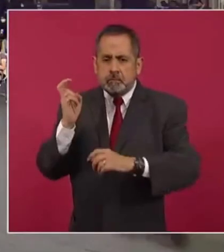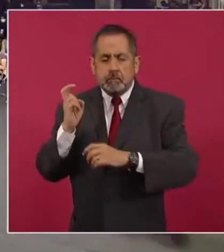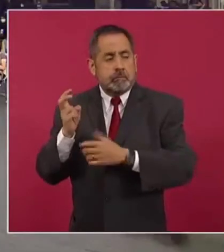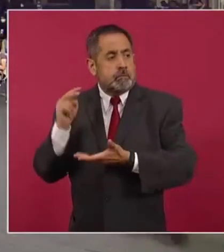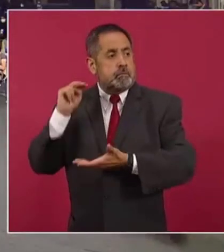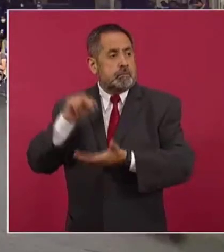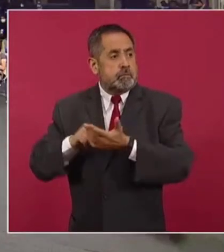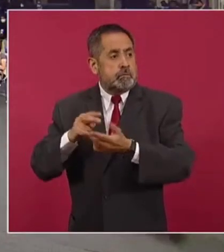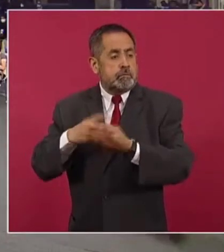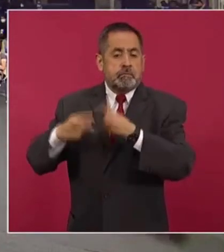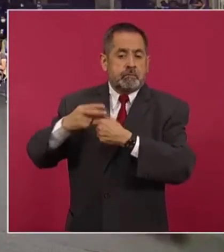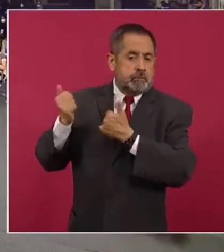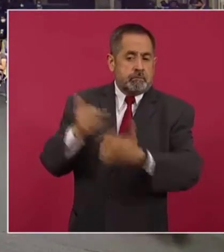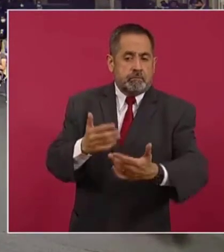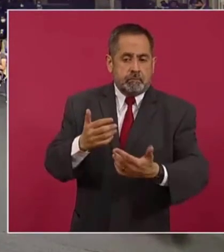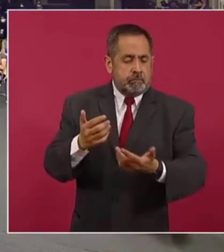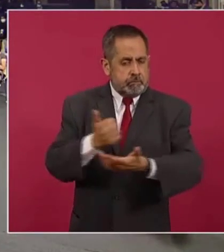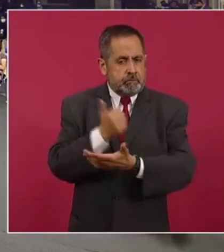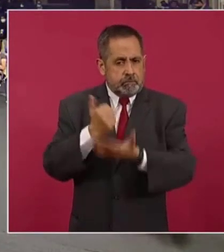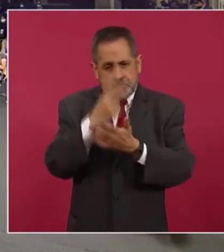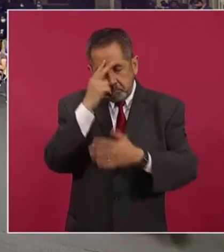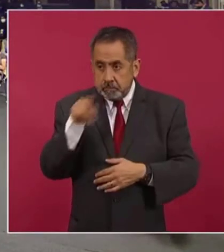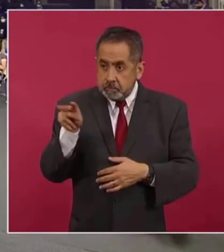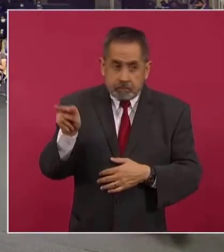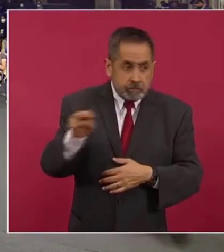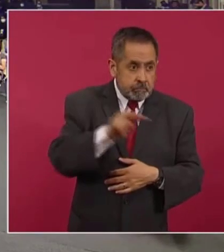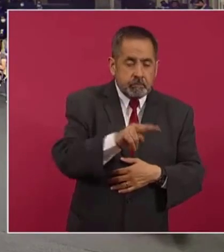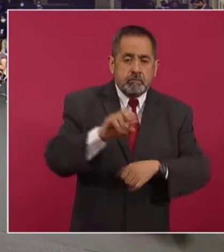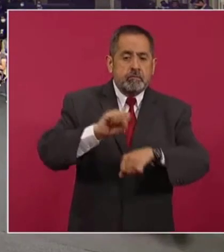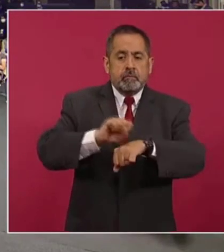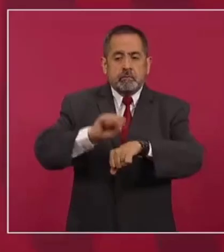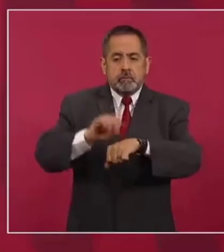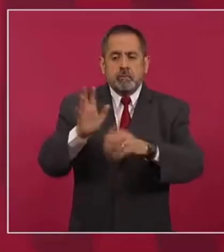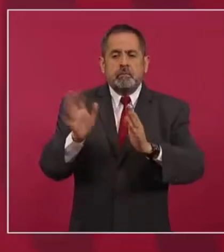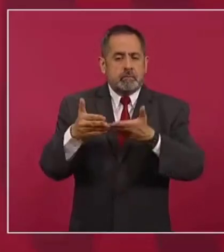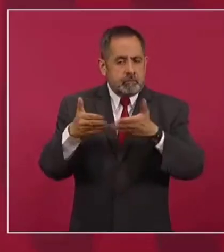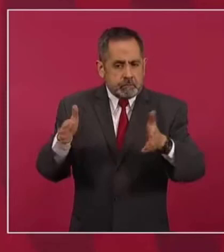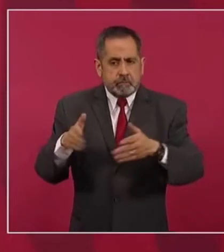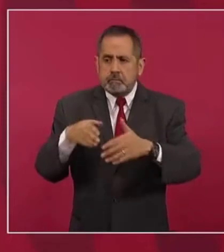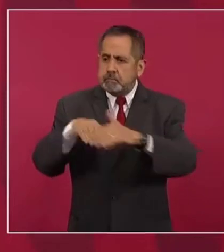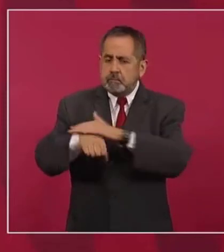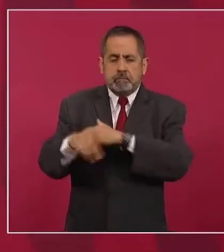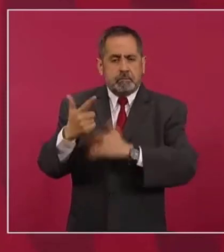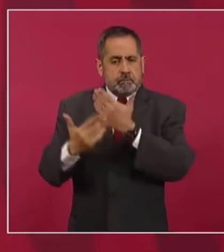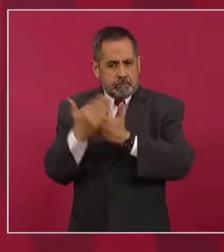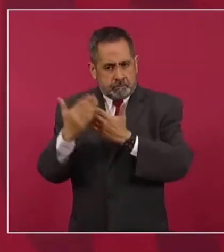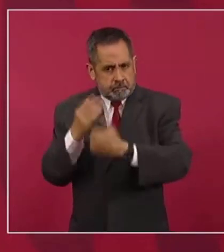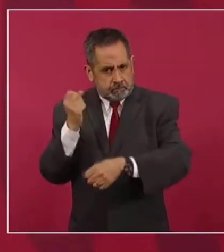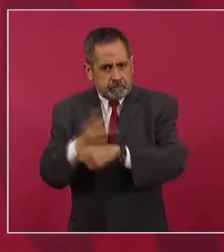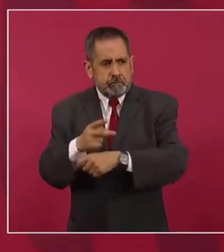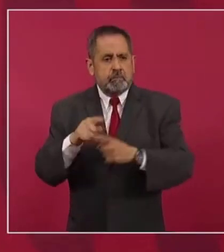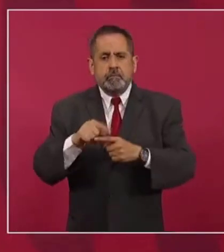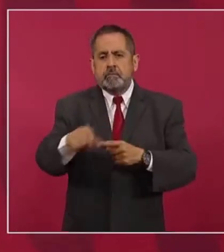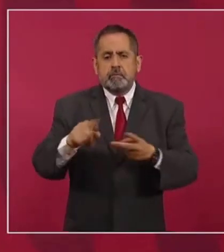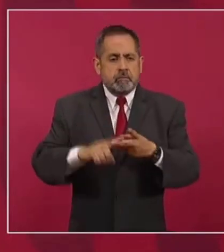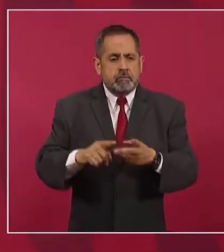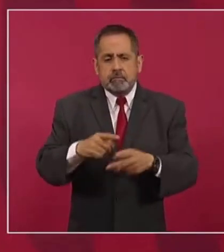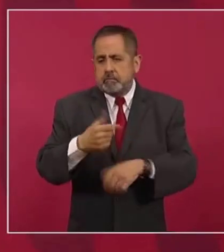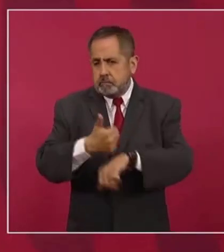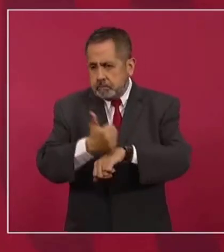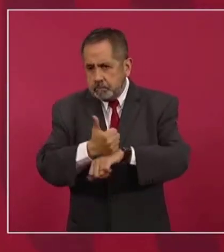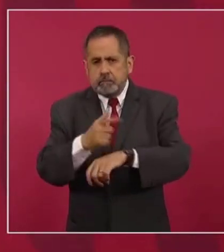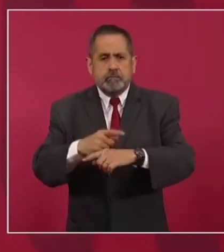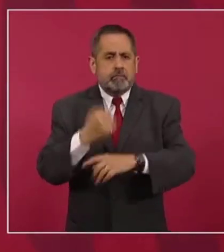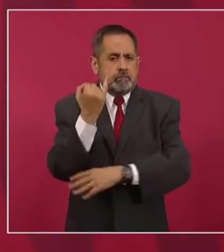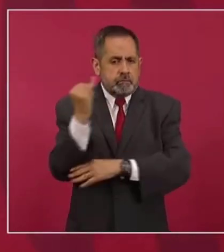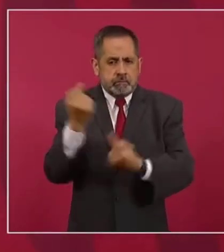cuando llegamos un poquito a las 7 de la mañana ya están entrando a las secundarias, las primarias. Jardines de niños, o sea, los pequeños y los